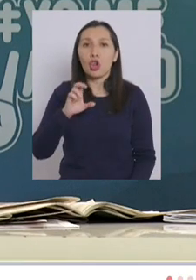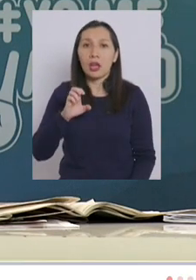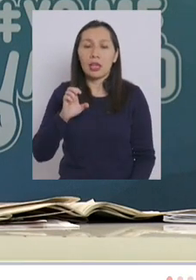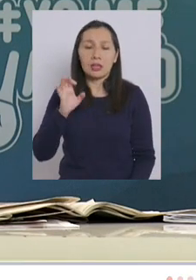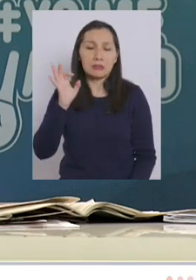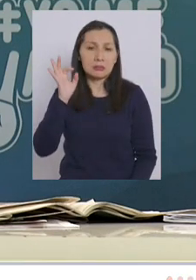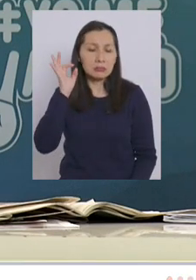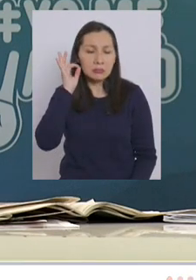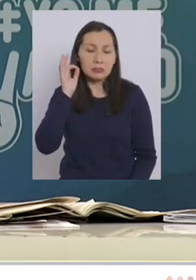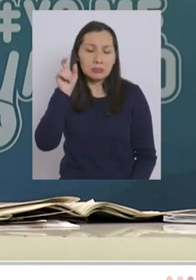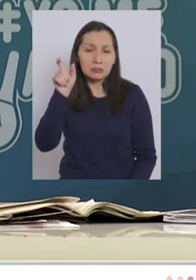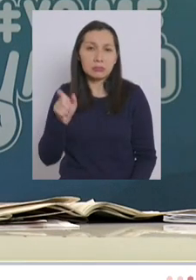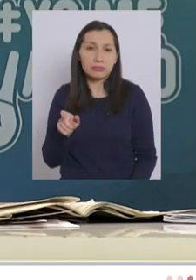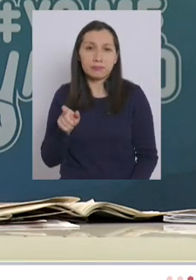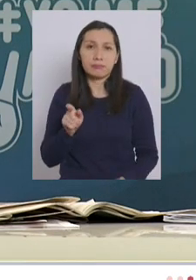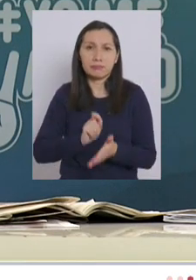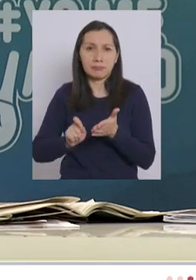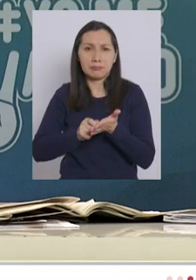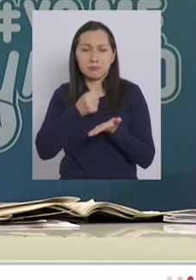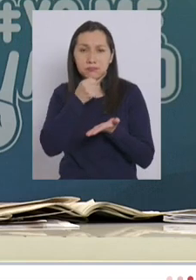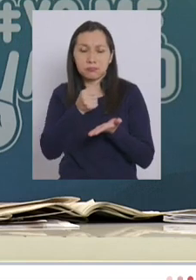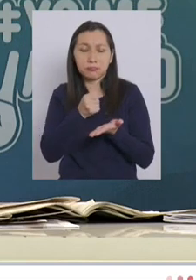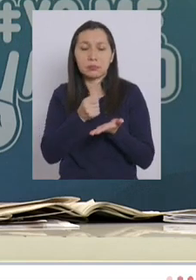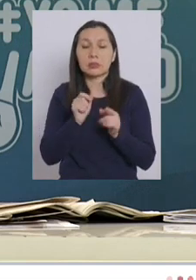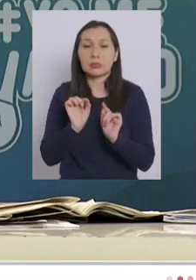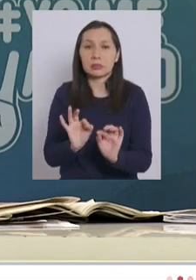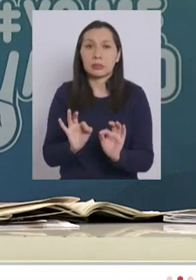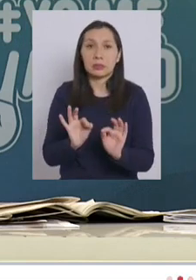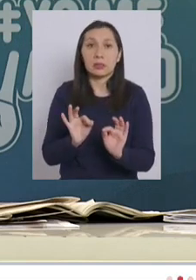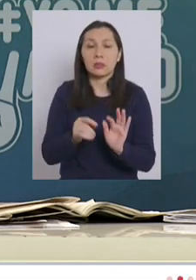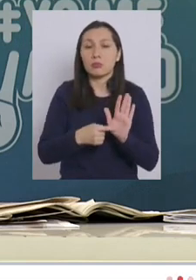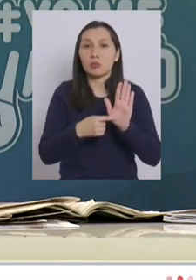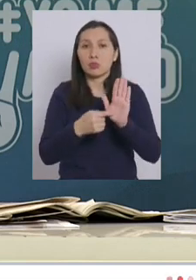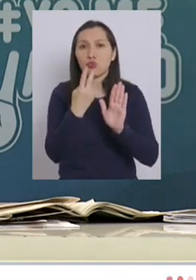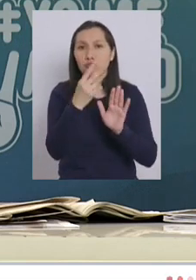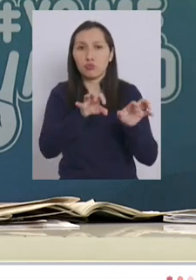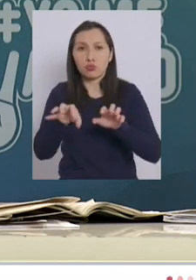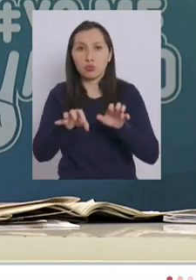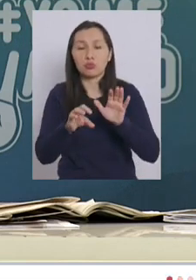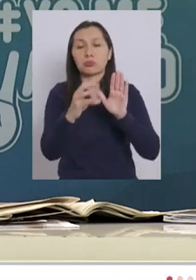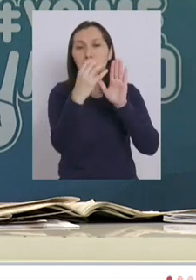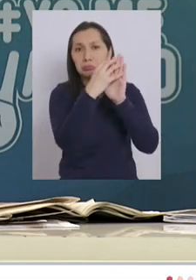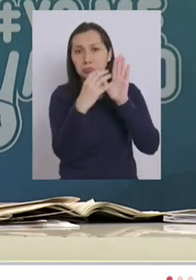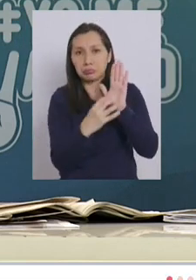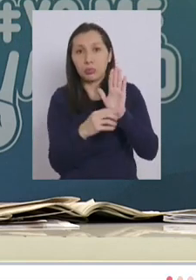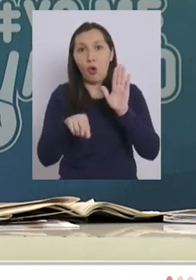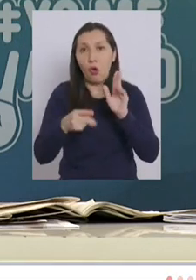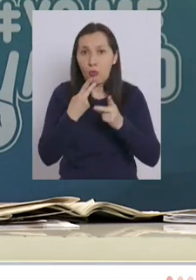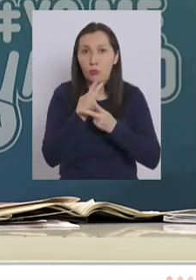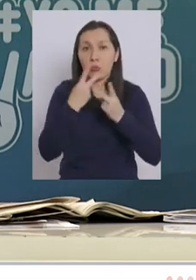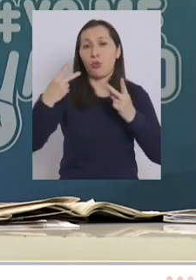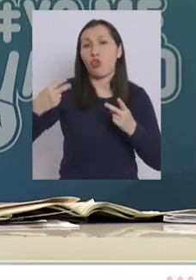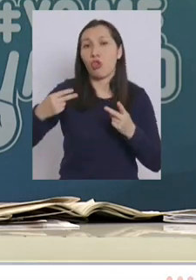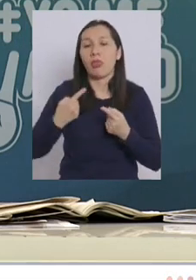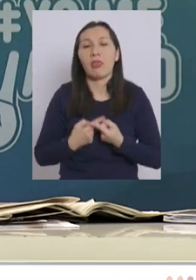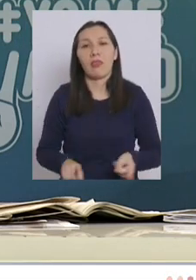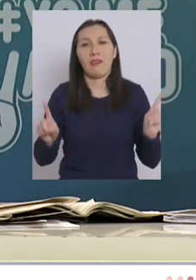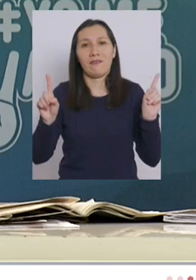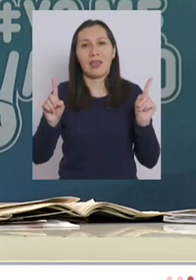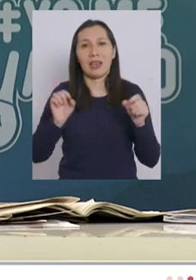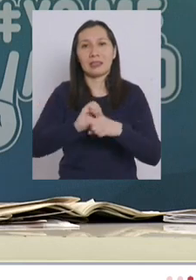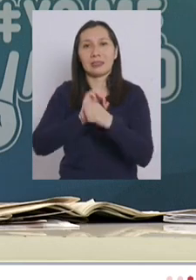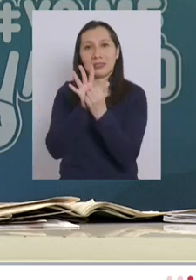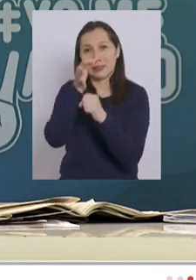periodista y destaque esas dos cosas que hoy día salen noticias diferentes a la